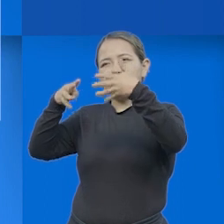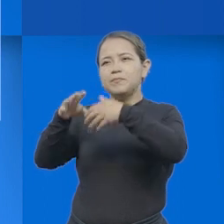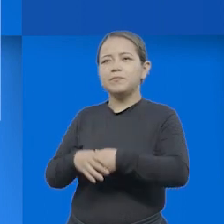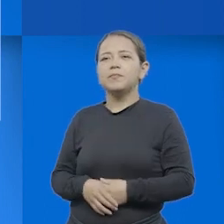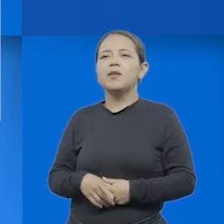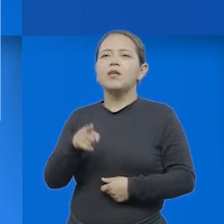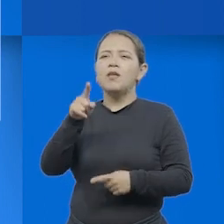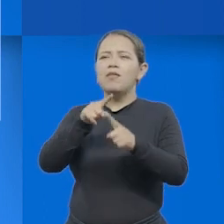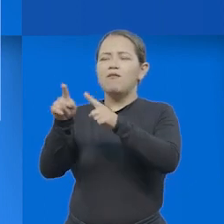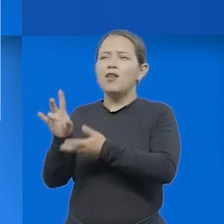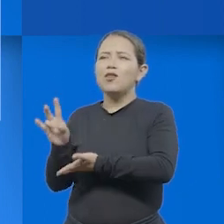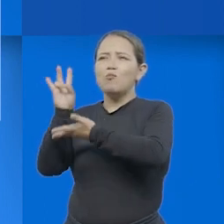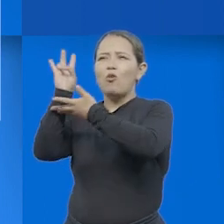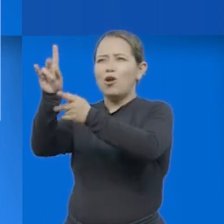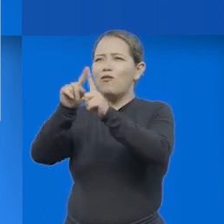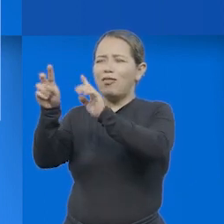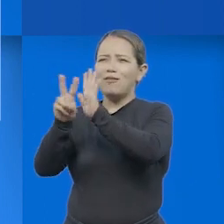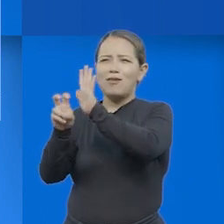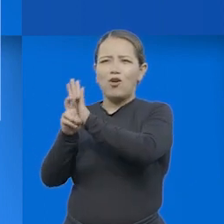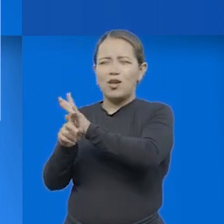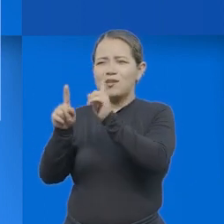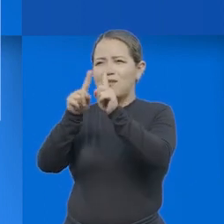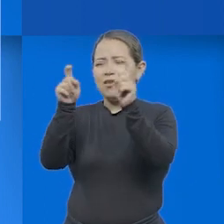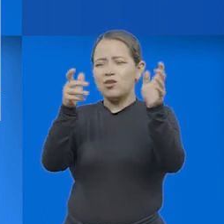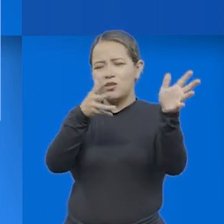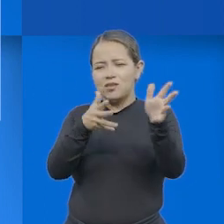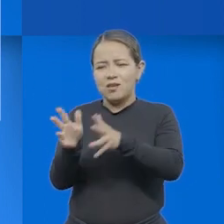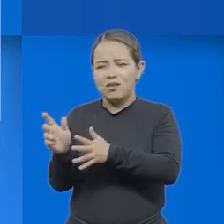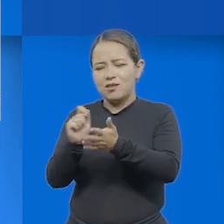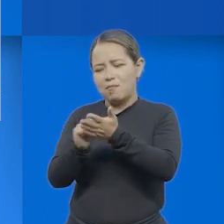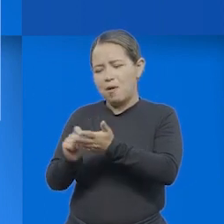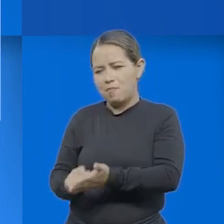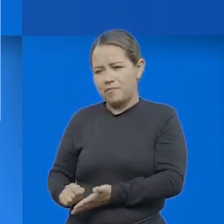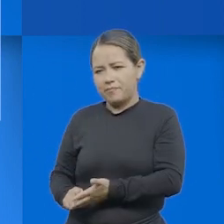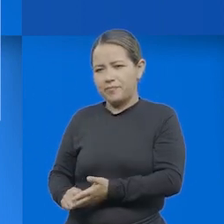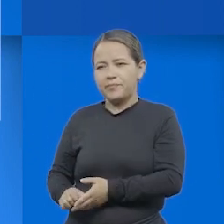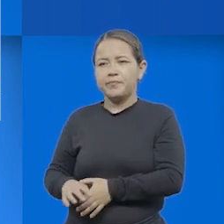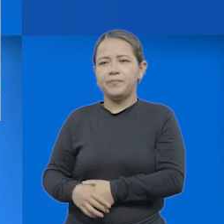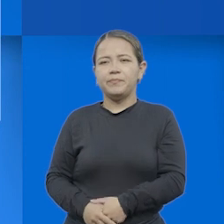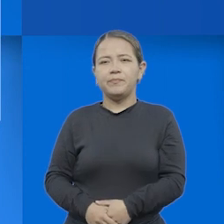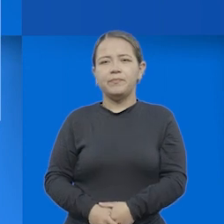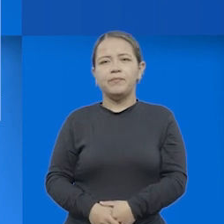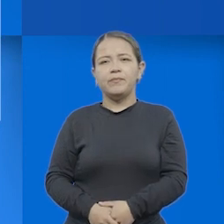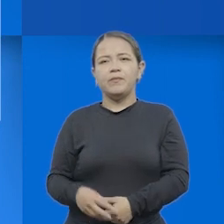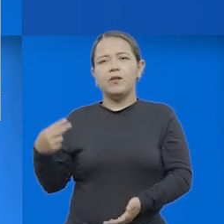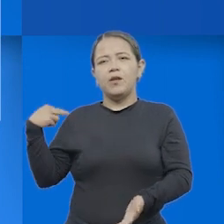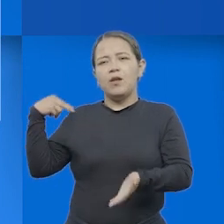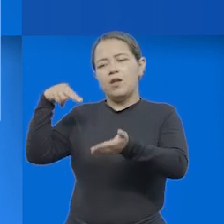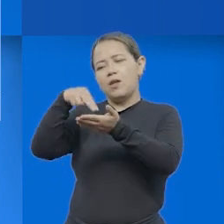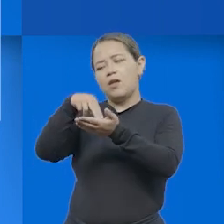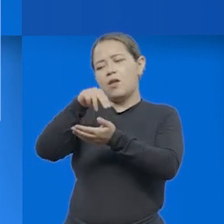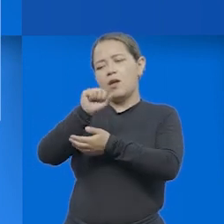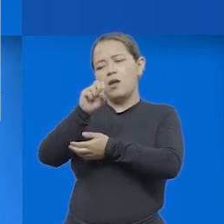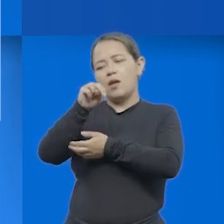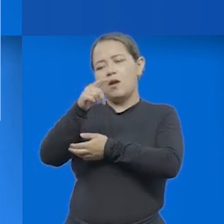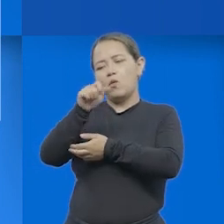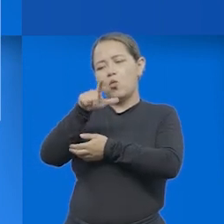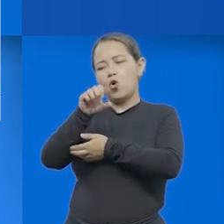fue tomada de teorías y modelos de producción de textos en la enseñanza y el aprendizaje de la escritura de Álvarez Angulo y